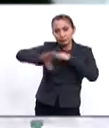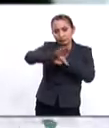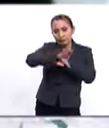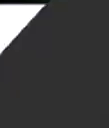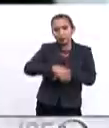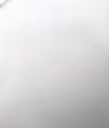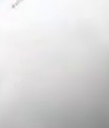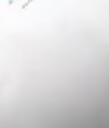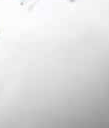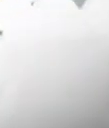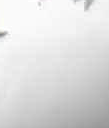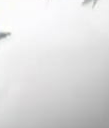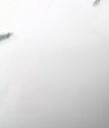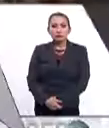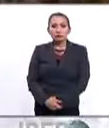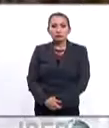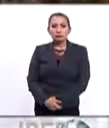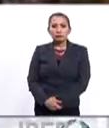caribeña.